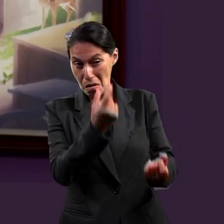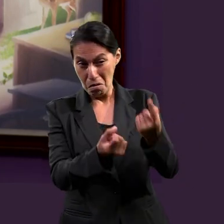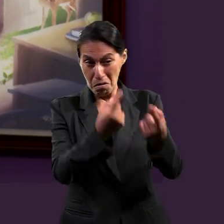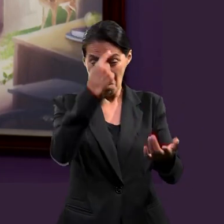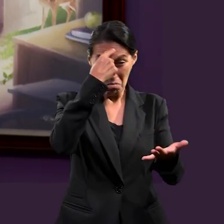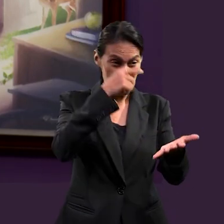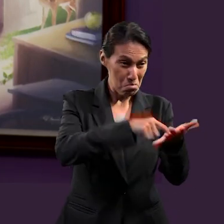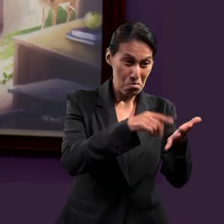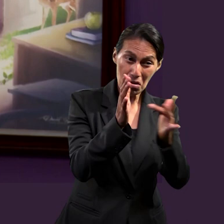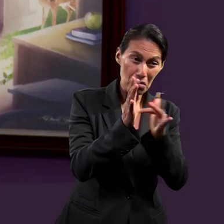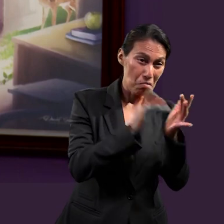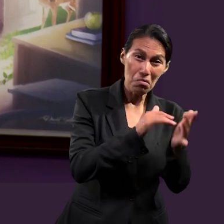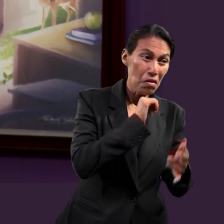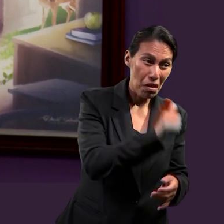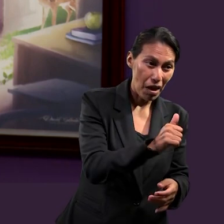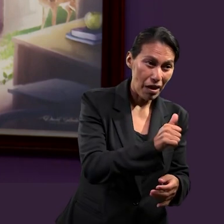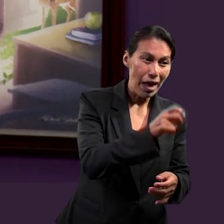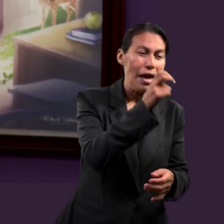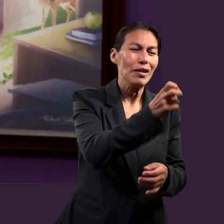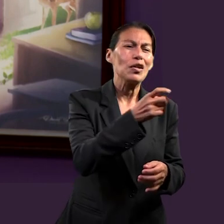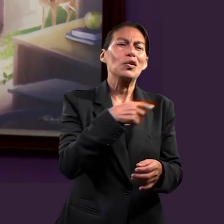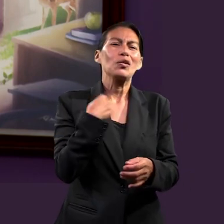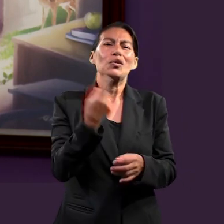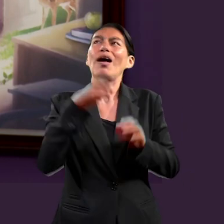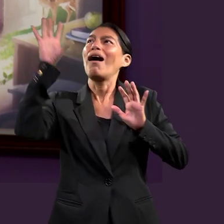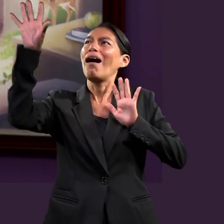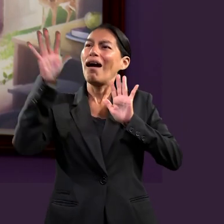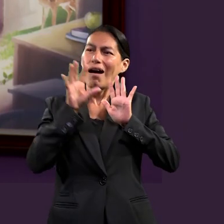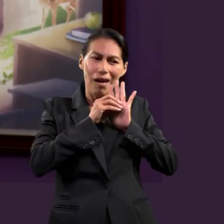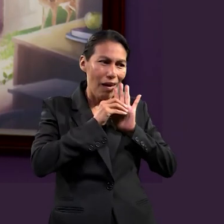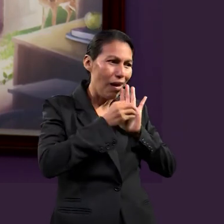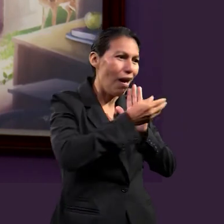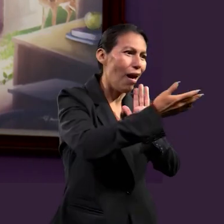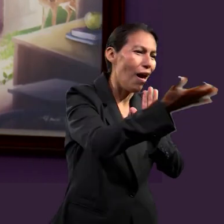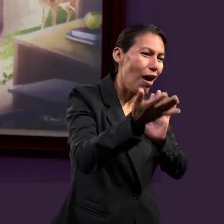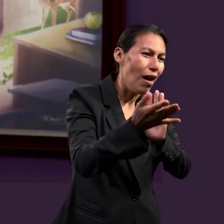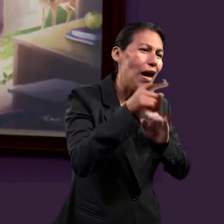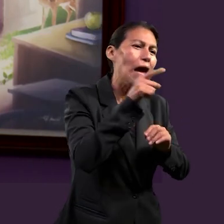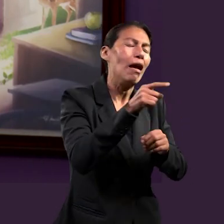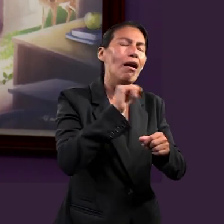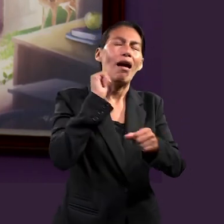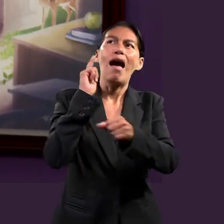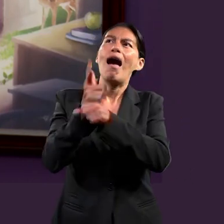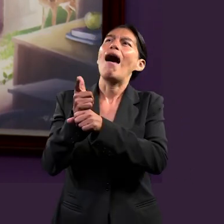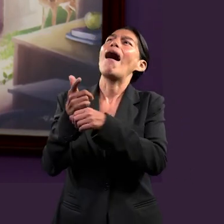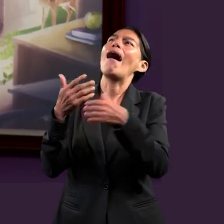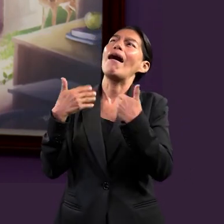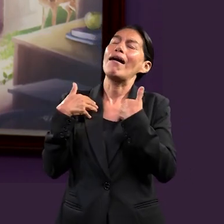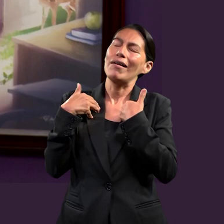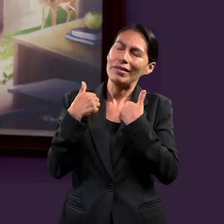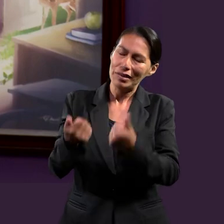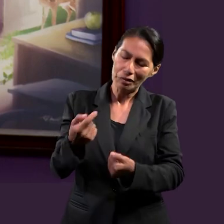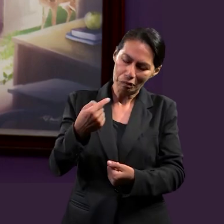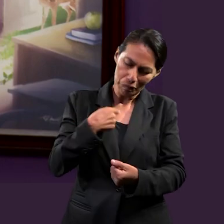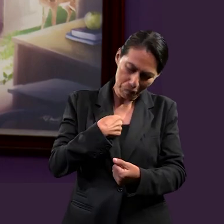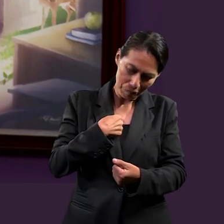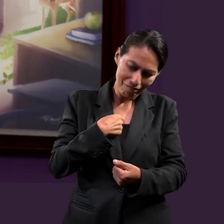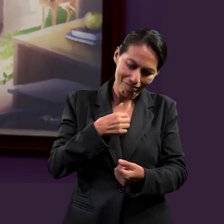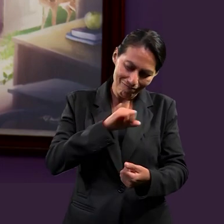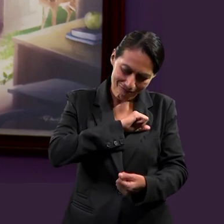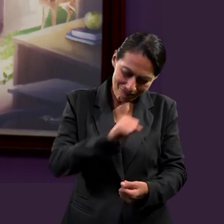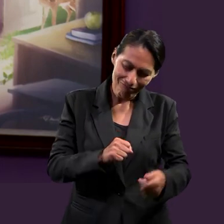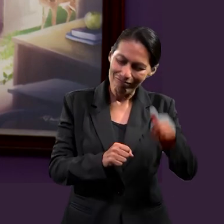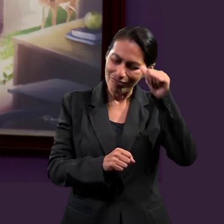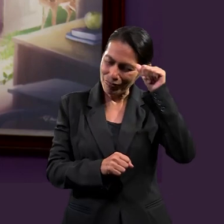incrédulas, a través de la luz que podemos reflejar de Jesús, ellos pueden darse cuenta de sus errores